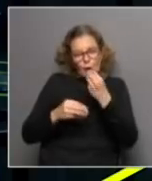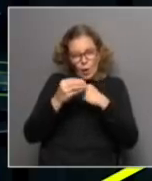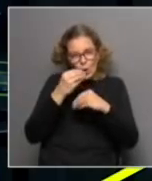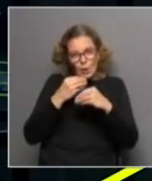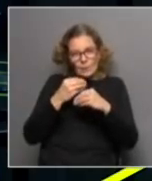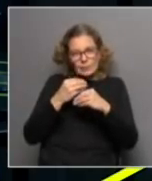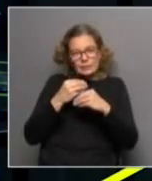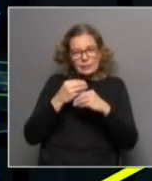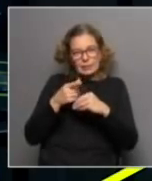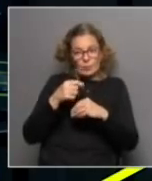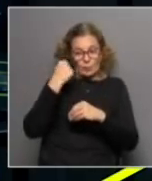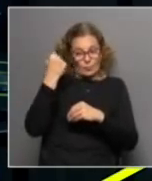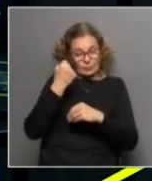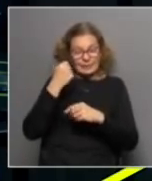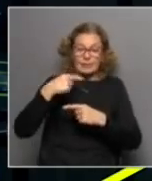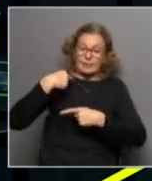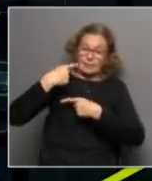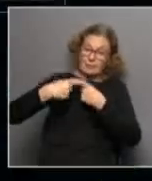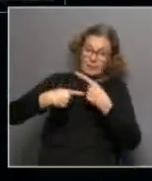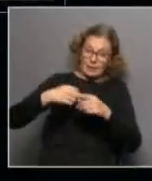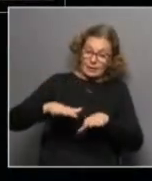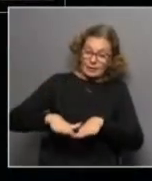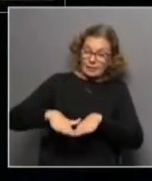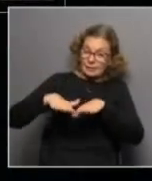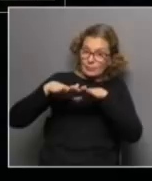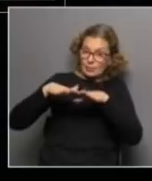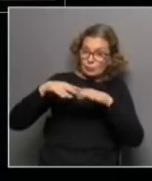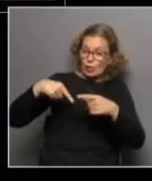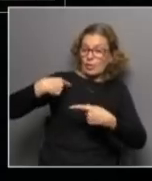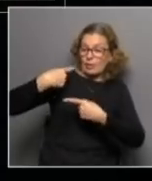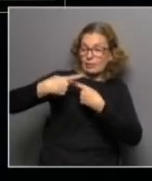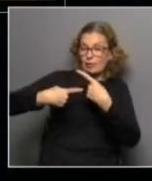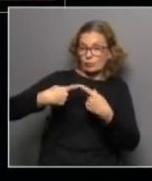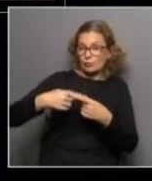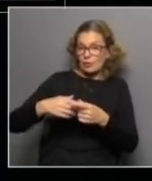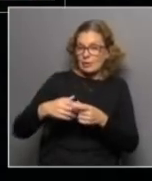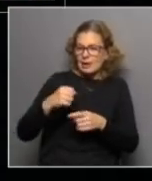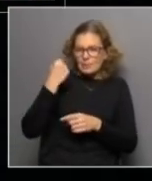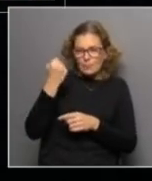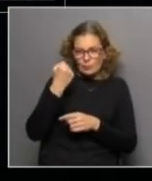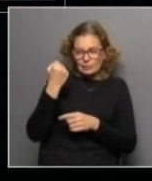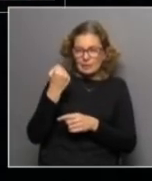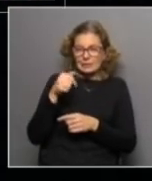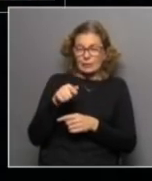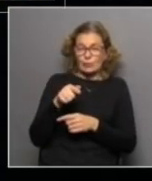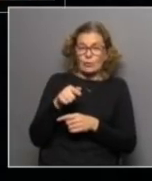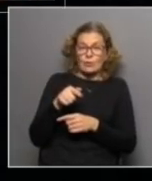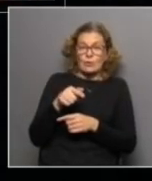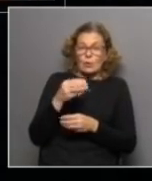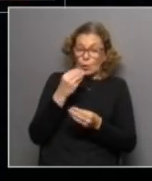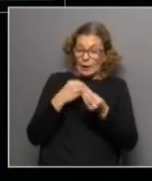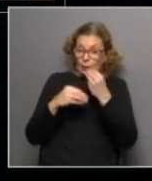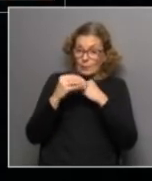siendo un bastión importante en el crecimiento y el desarrollo tan importante es lo que sucede con la